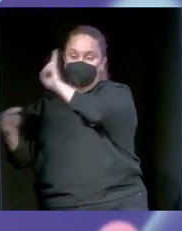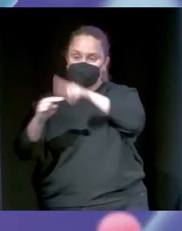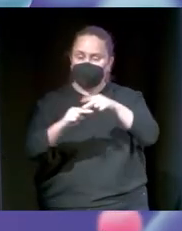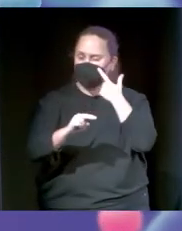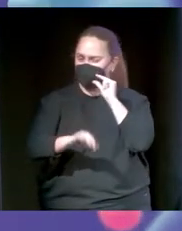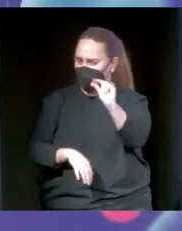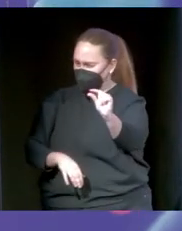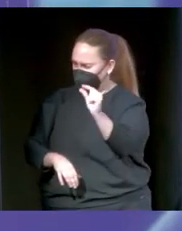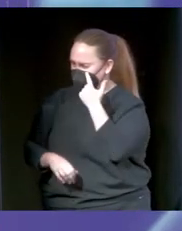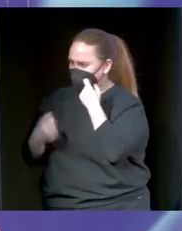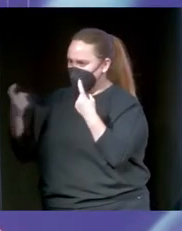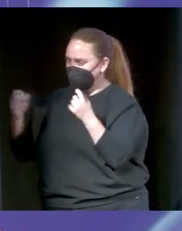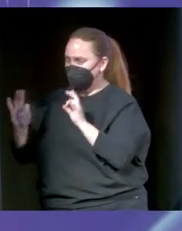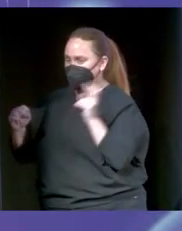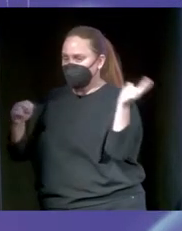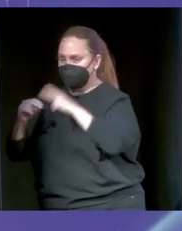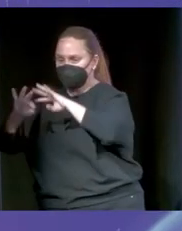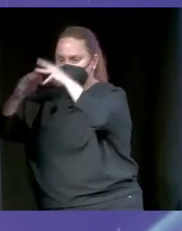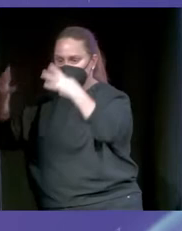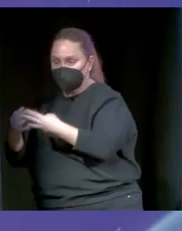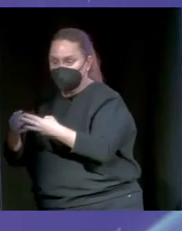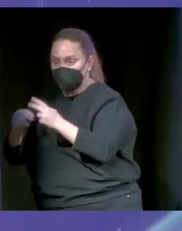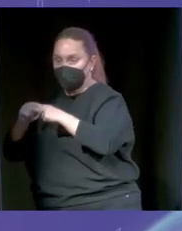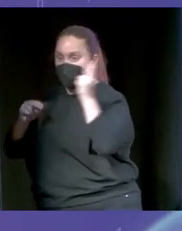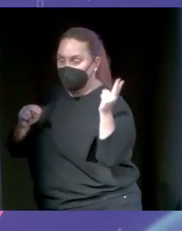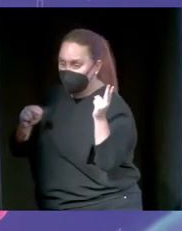Un momento, que necesito conexión a internet que se marchó.